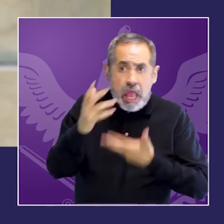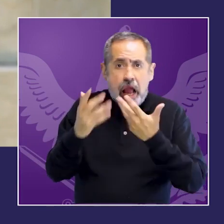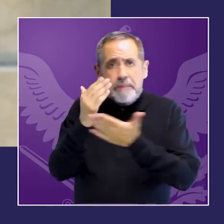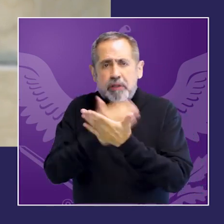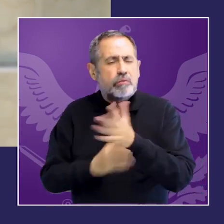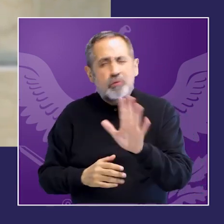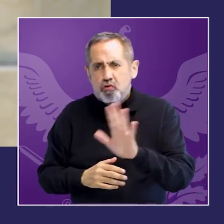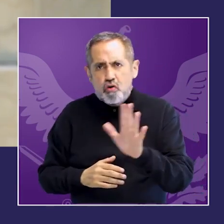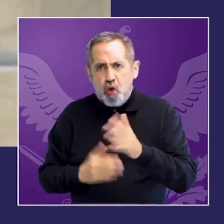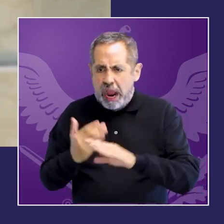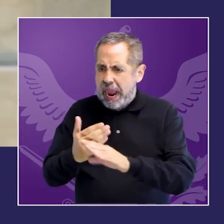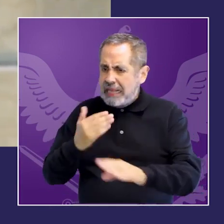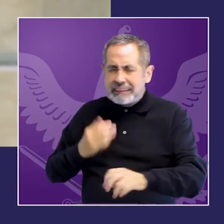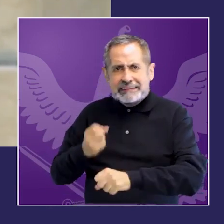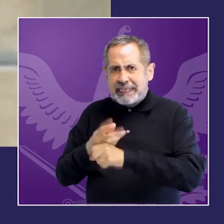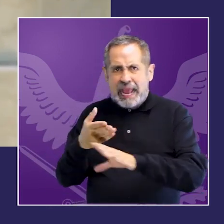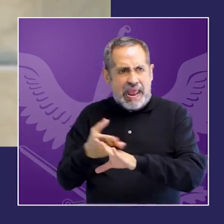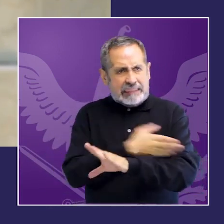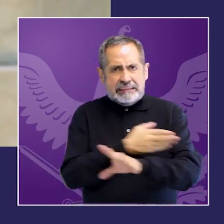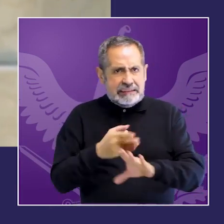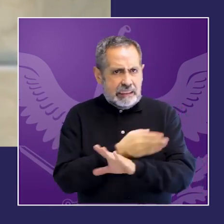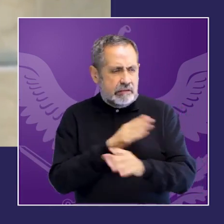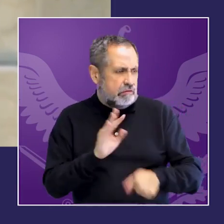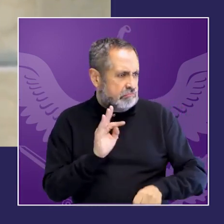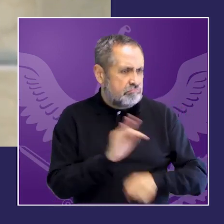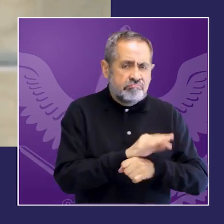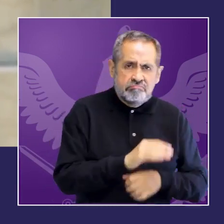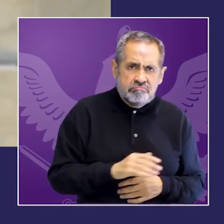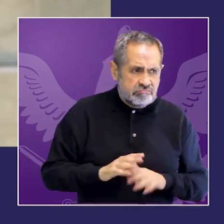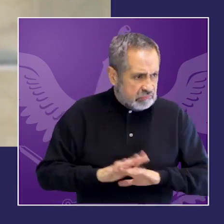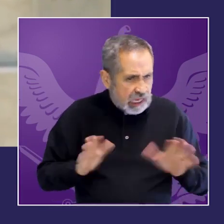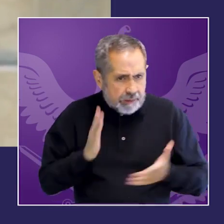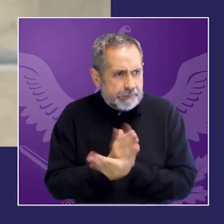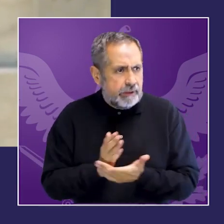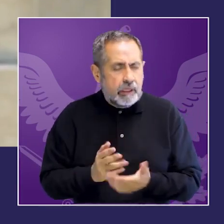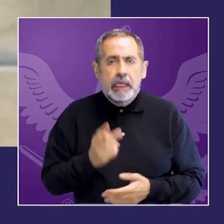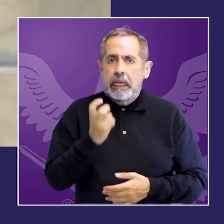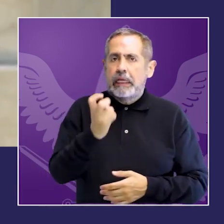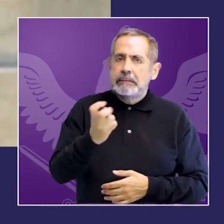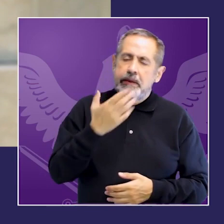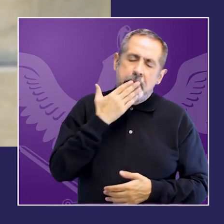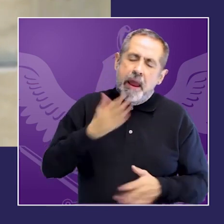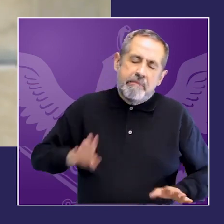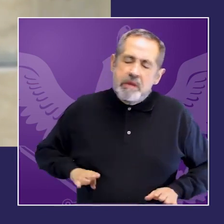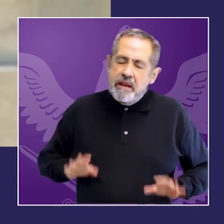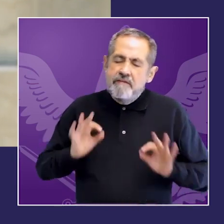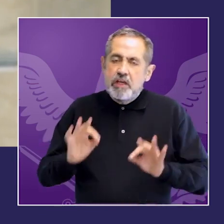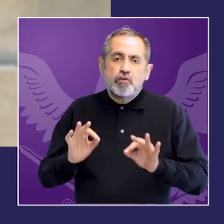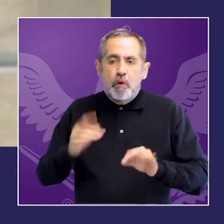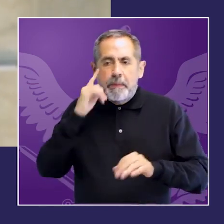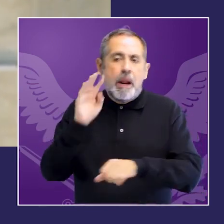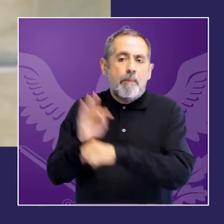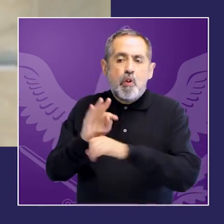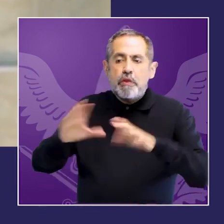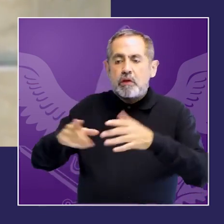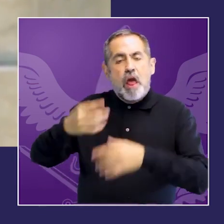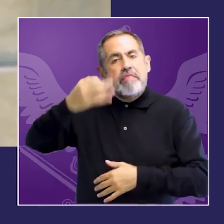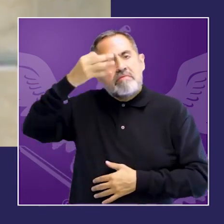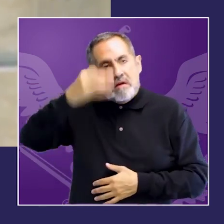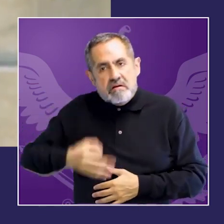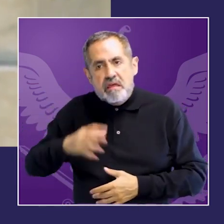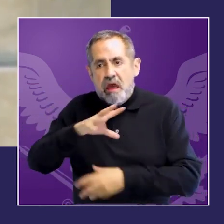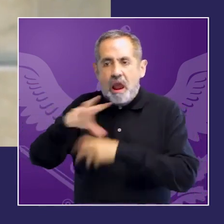difíciles de desarmar la intervención temprana tiene pero muchísimos beneficios en términos de la